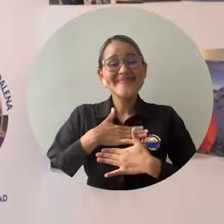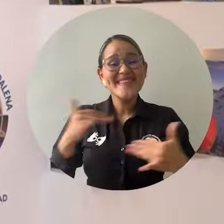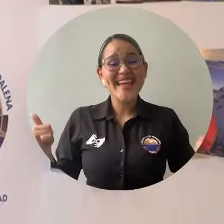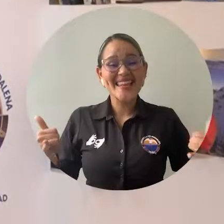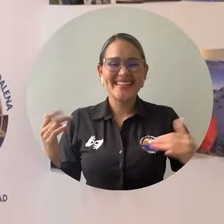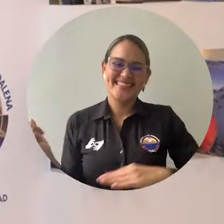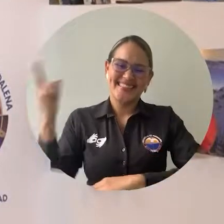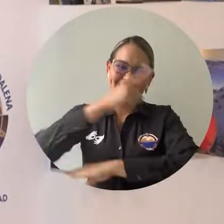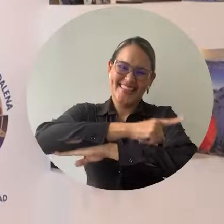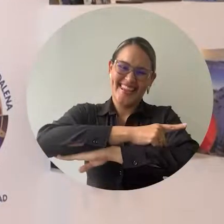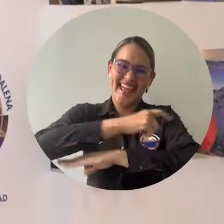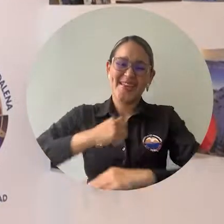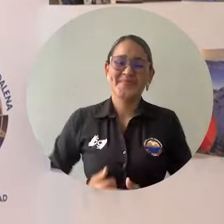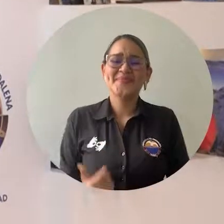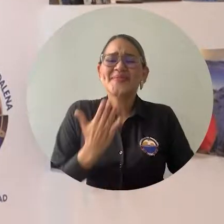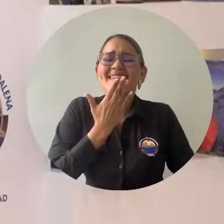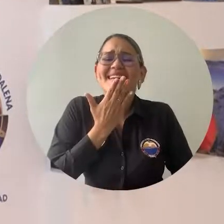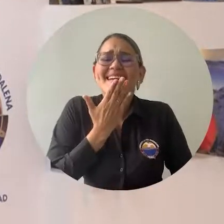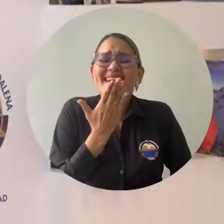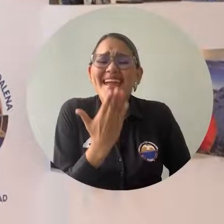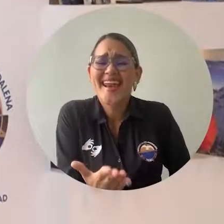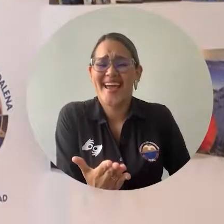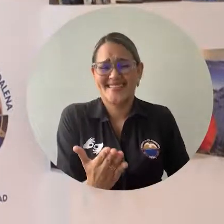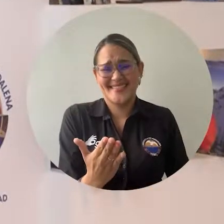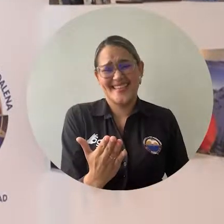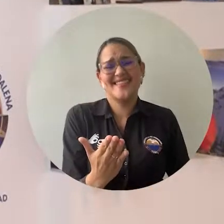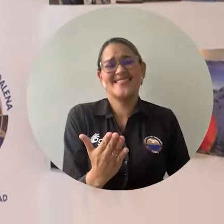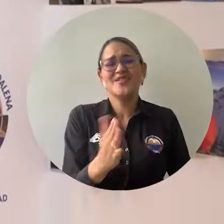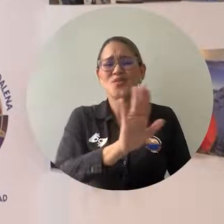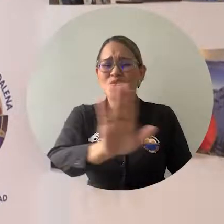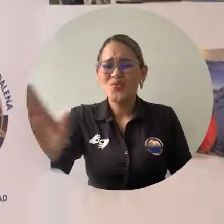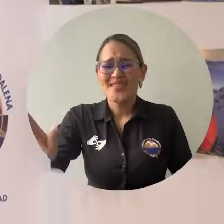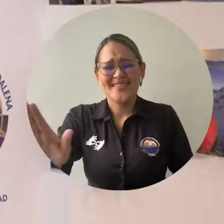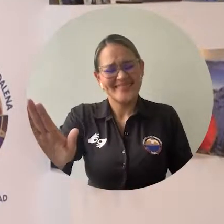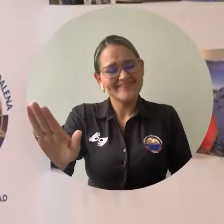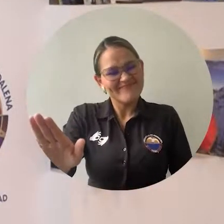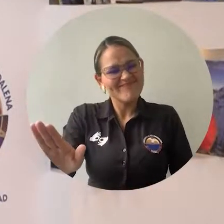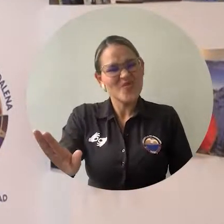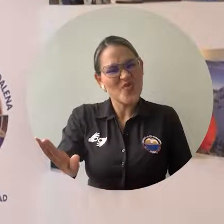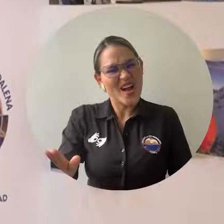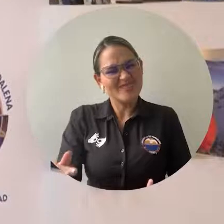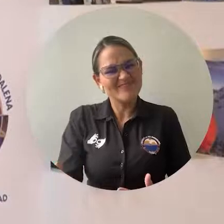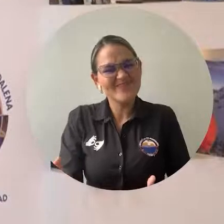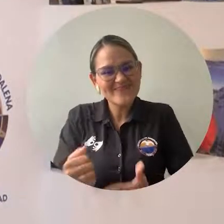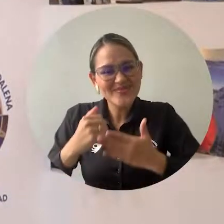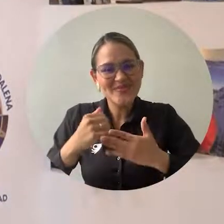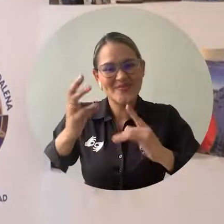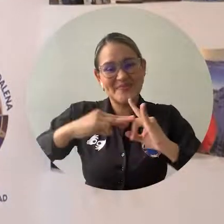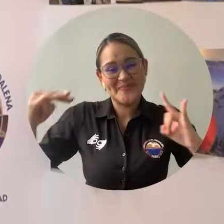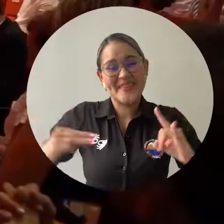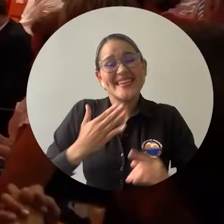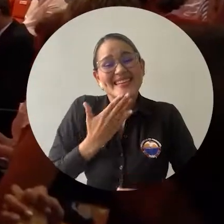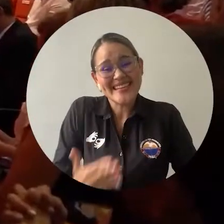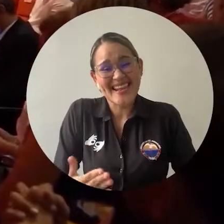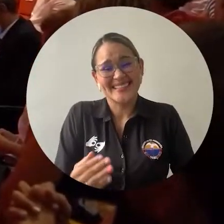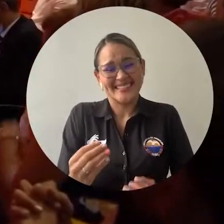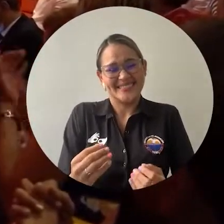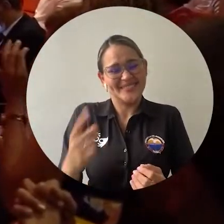Feliz día, gracias por hacer posible esta universidad, gracias por cumplir tantos sueños, entre eso los mismo.